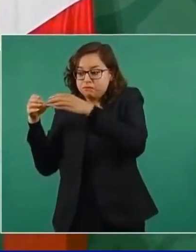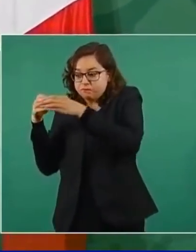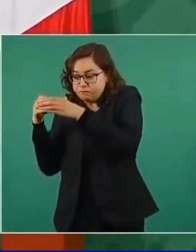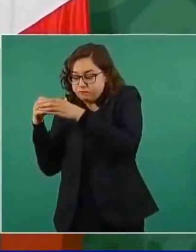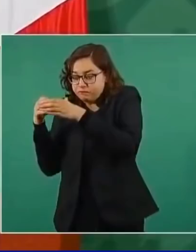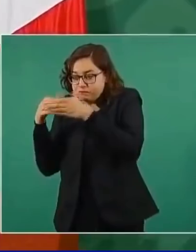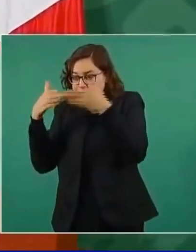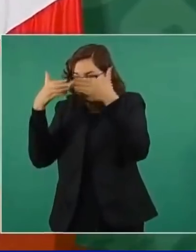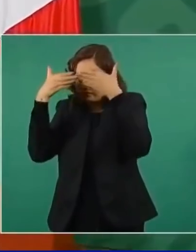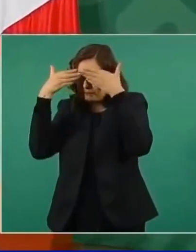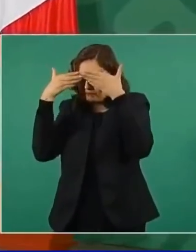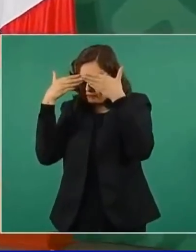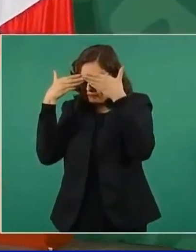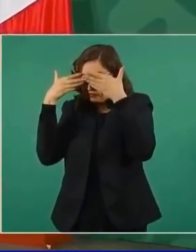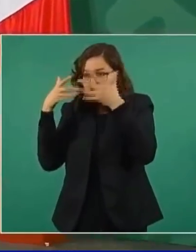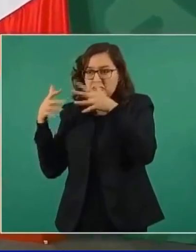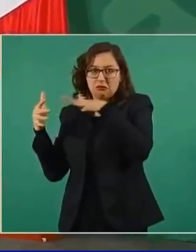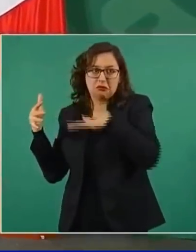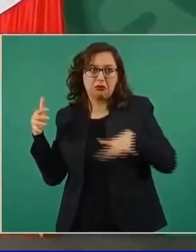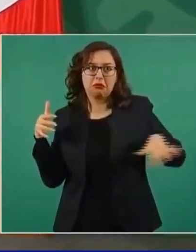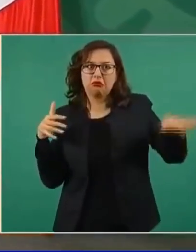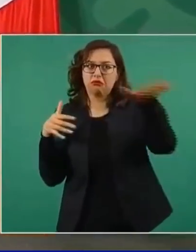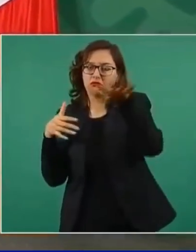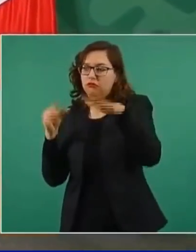pureza, el Poder Judicial